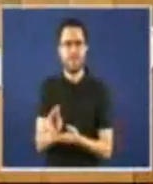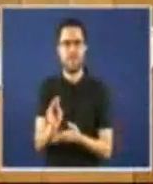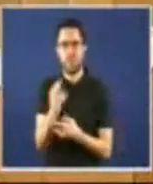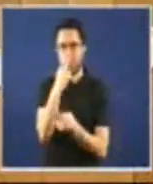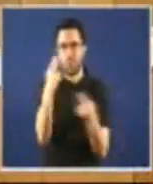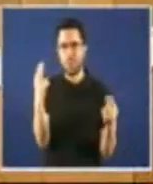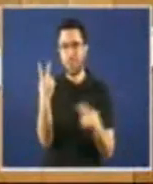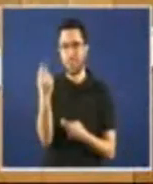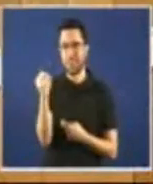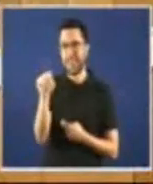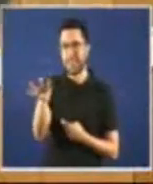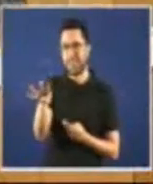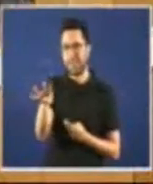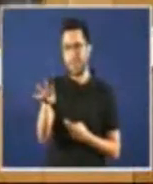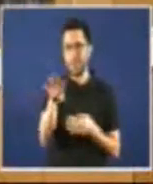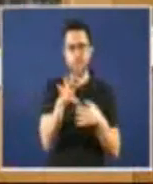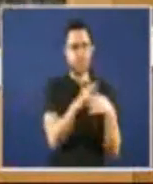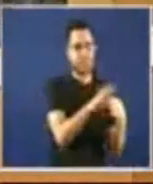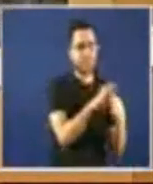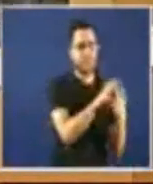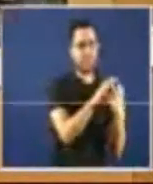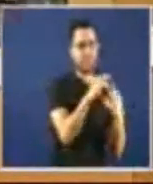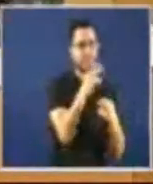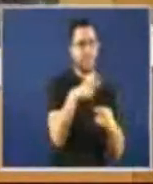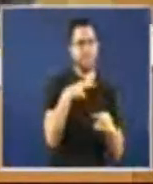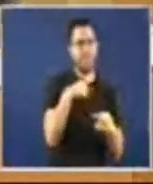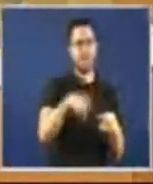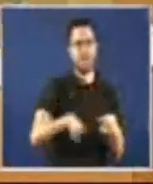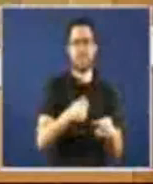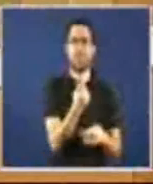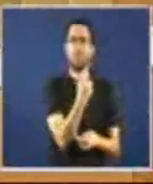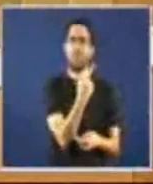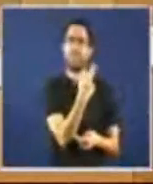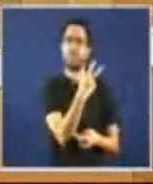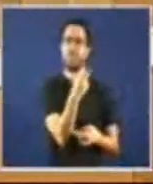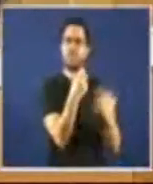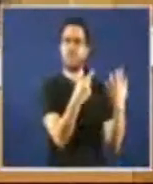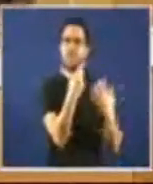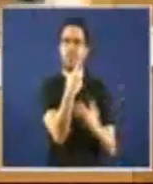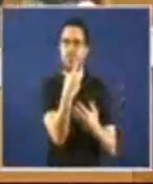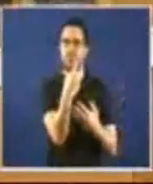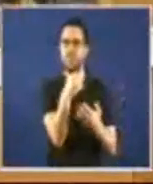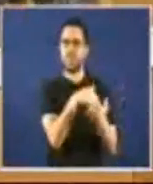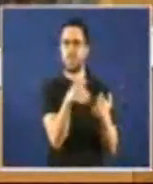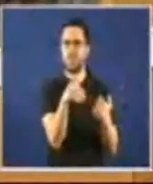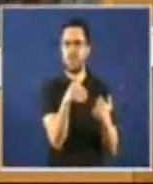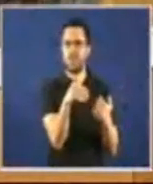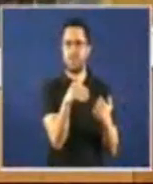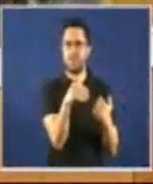do servicio da débeda hoxe son 1.261 millóns por xunto a capítulo 6 e 7